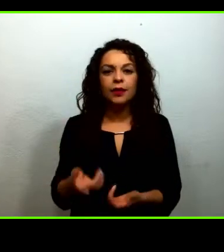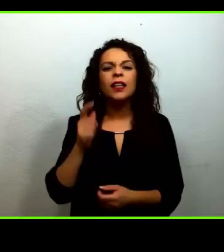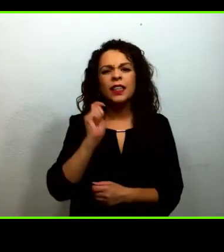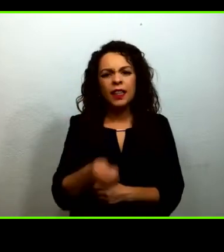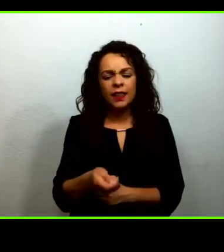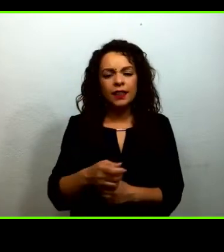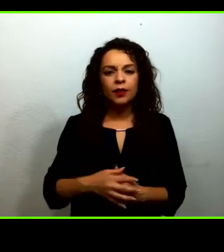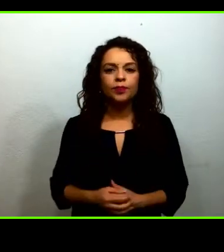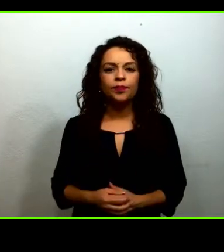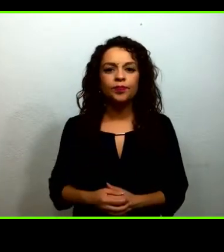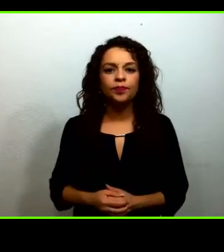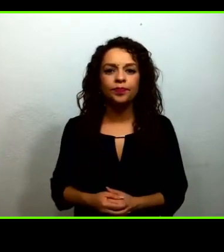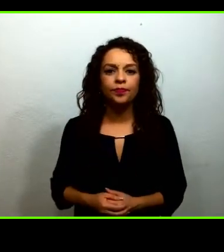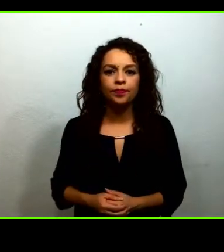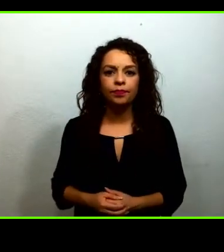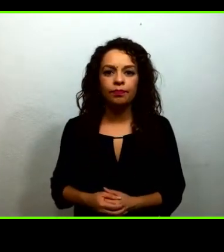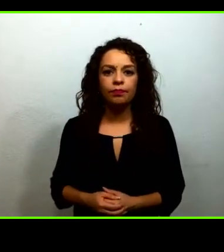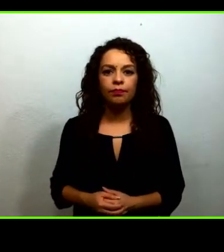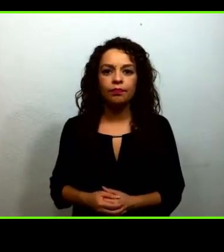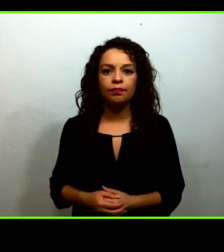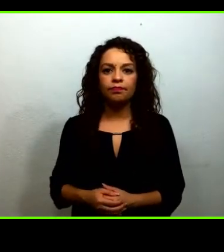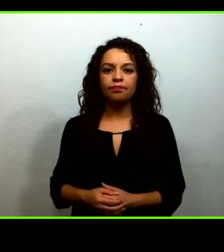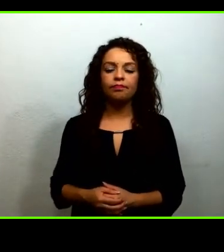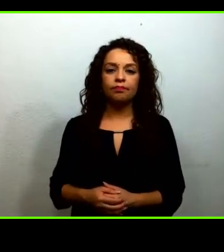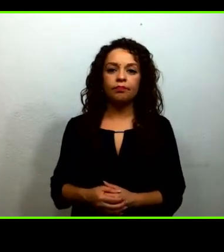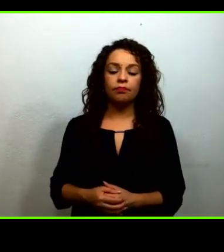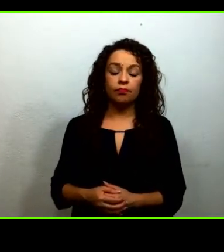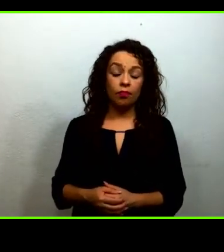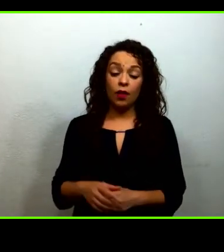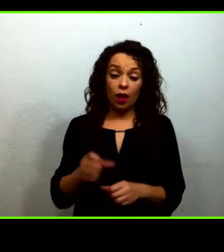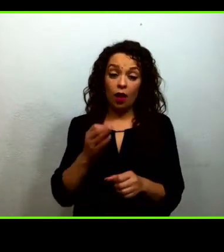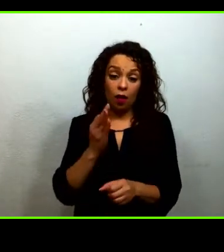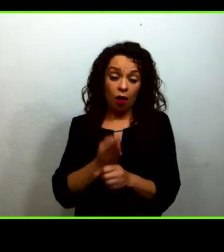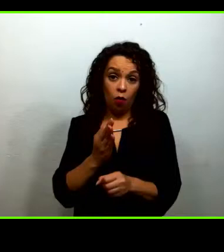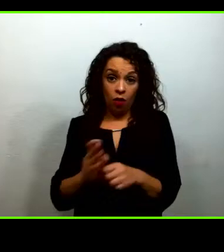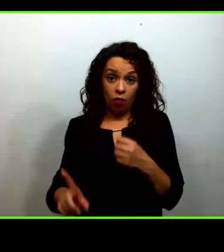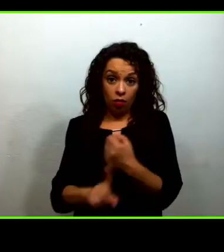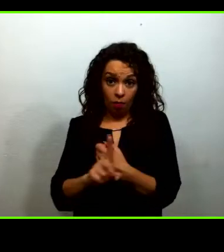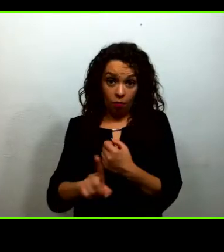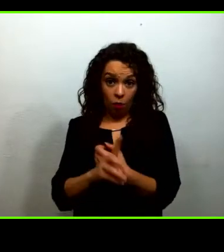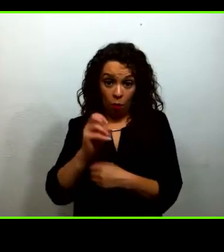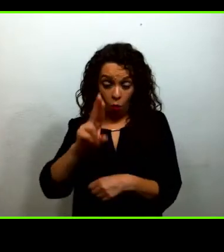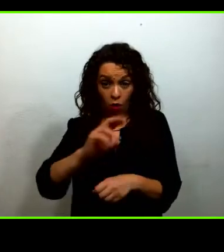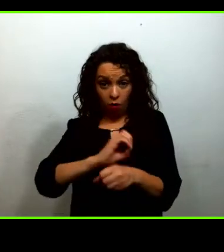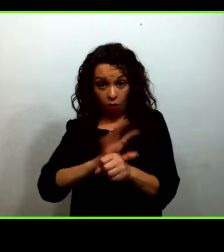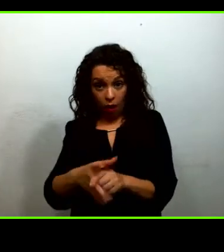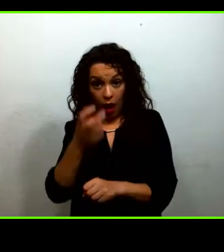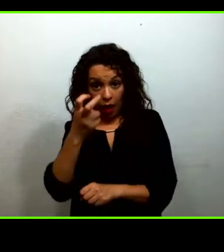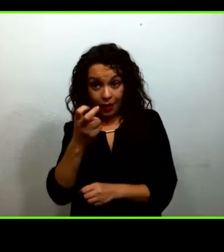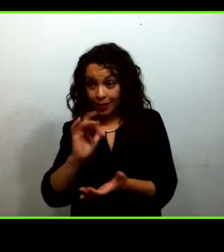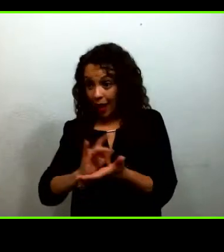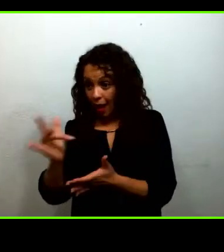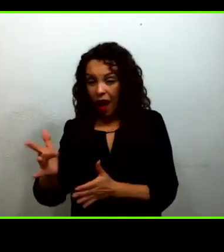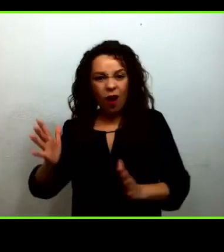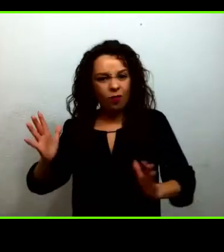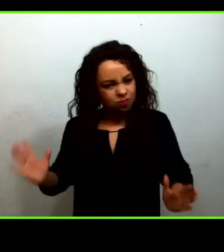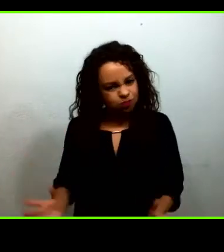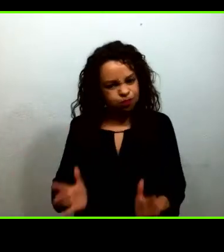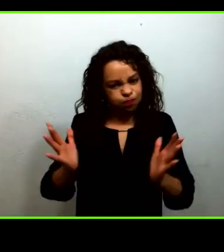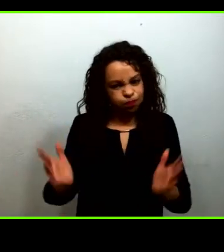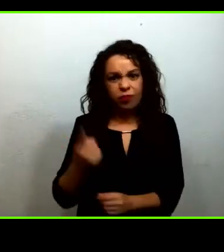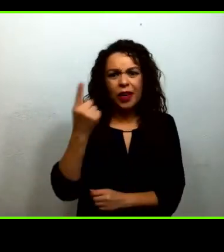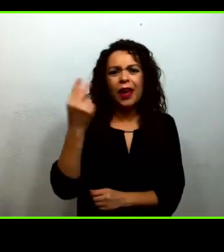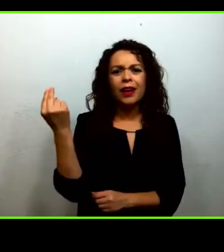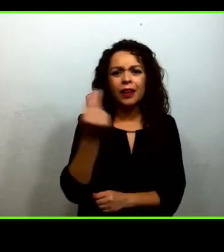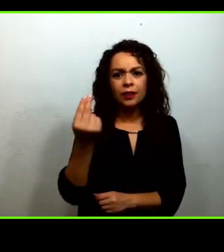también impulsados por la situación que estamos viviendo y es incorporar en estas comunidades